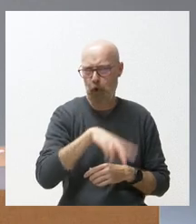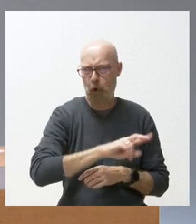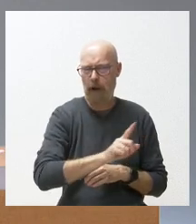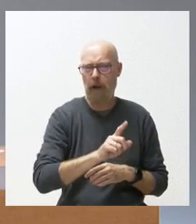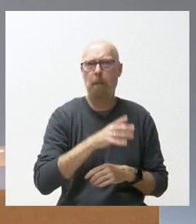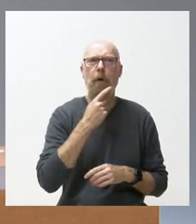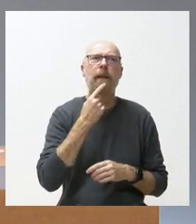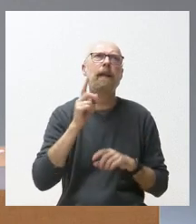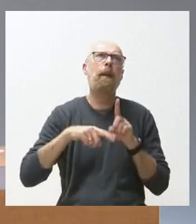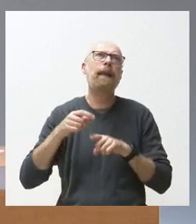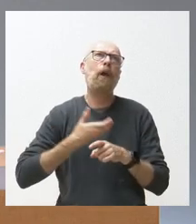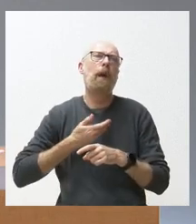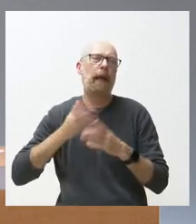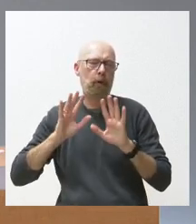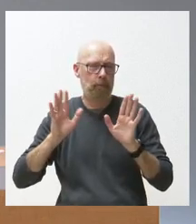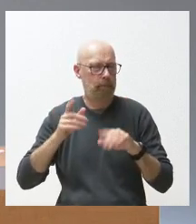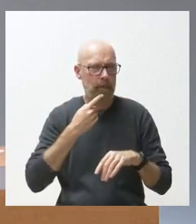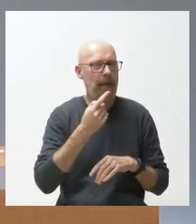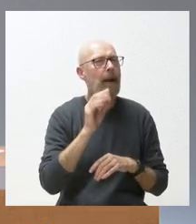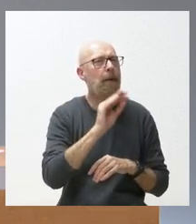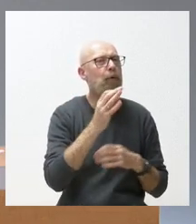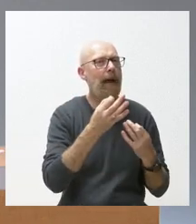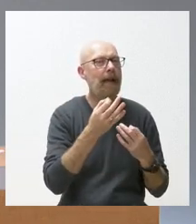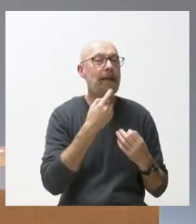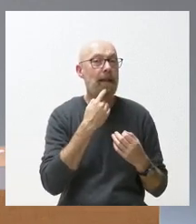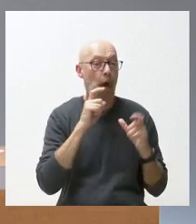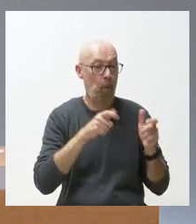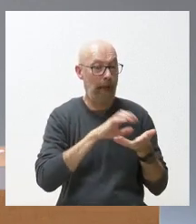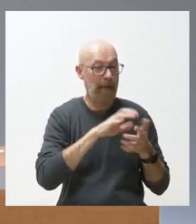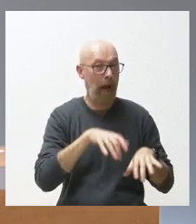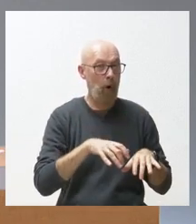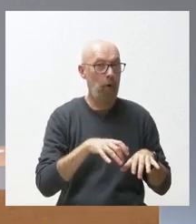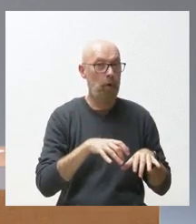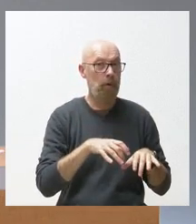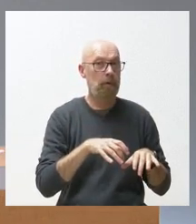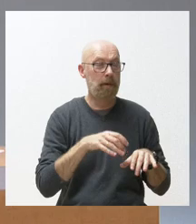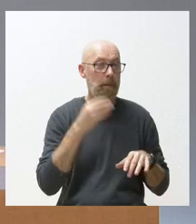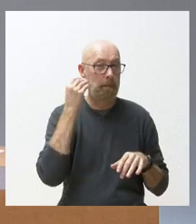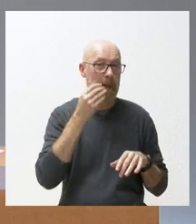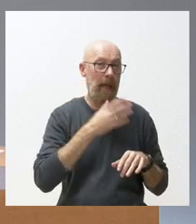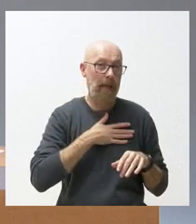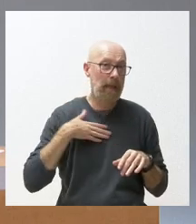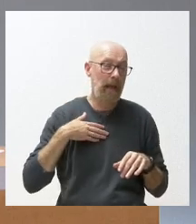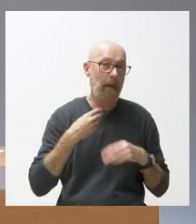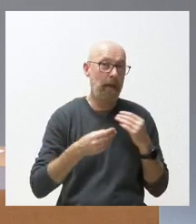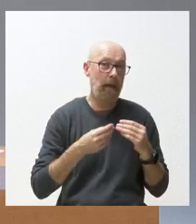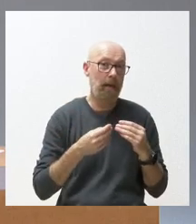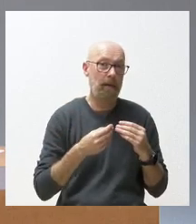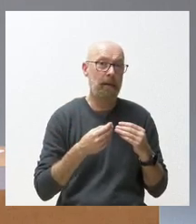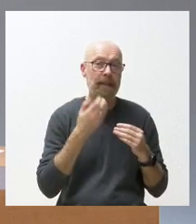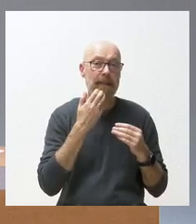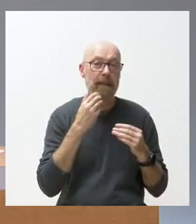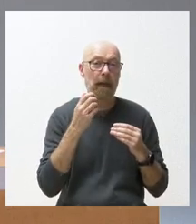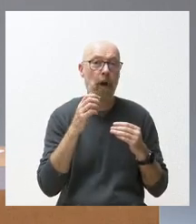que es del Ayuntamiento la pregunta es si la Junta de Castilla y León se plantea subsidiariamente atender esas necesidades que pueden tener